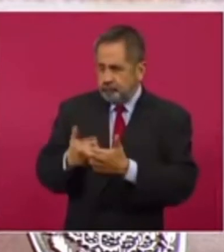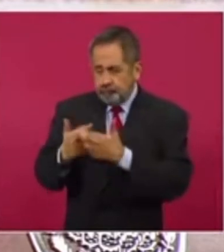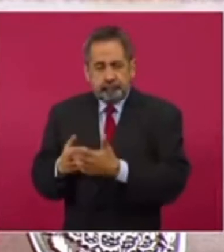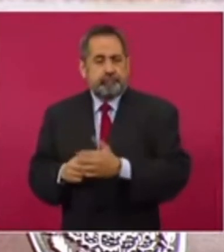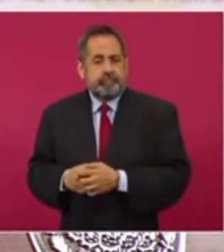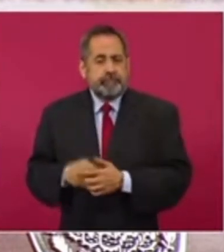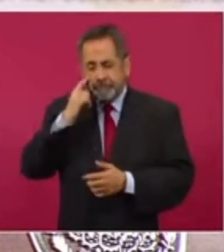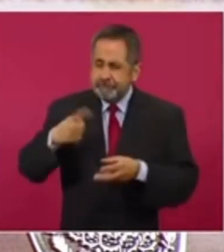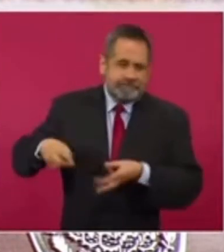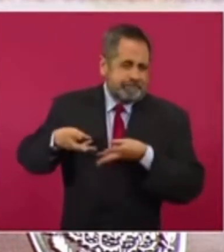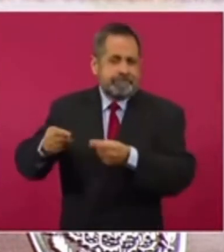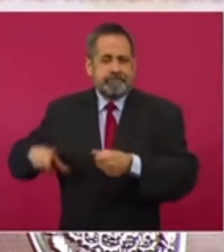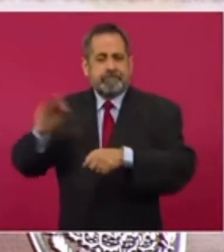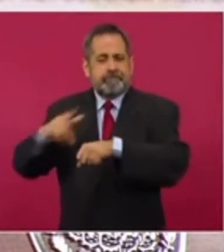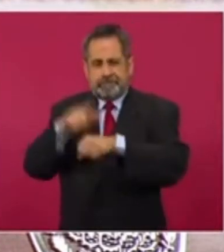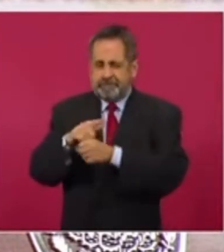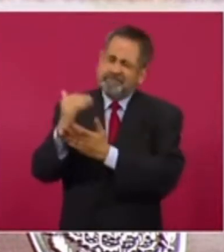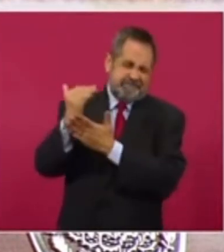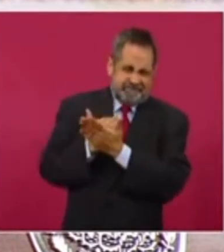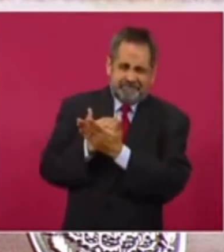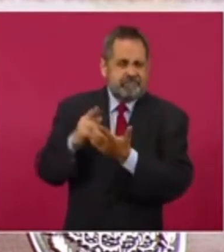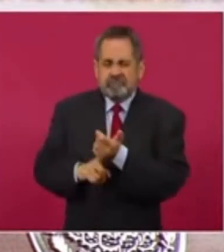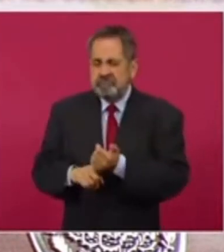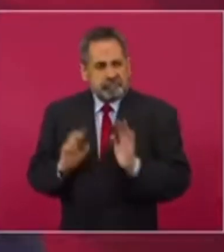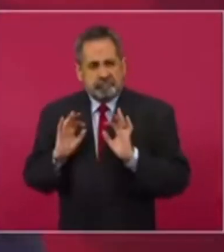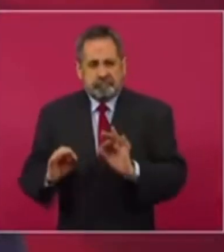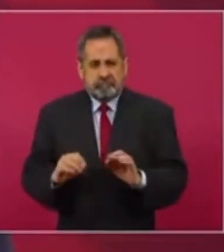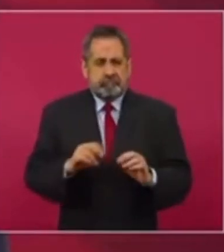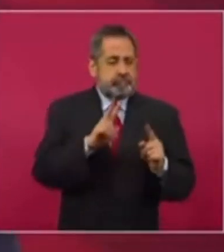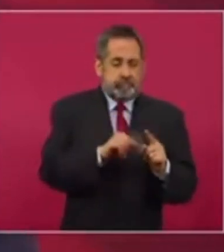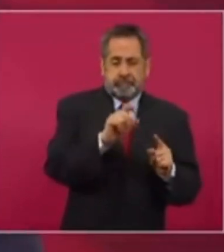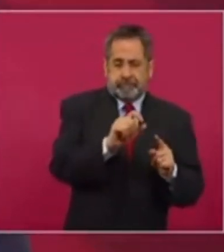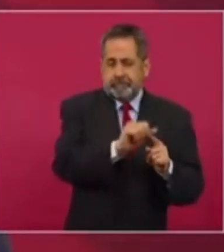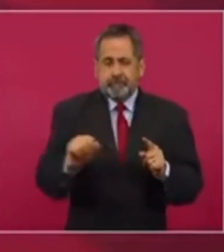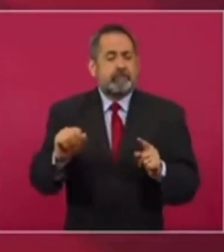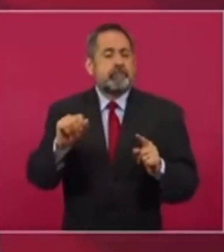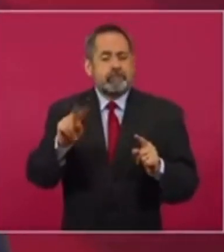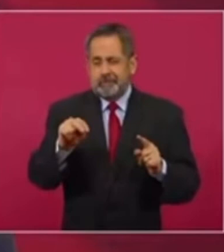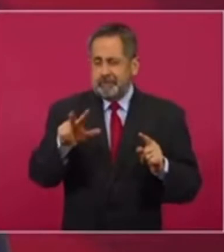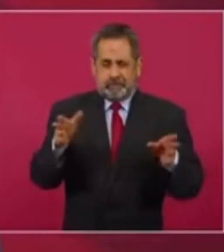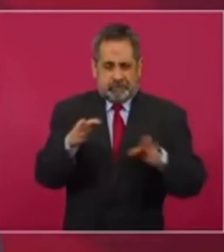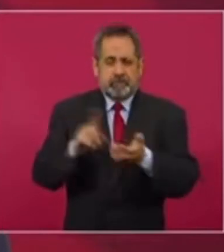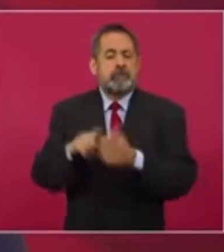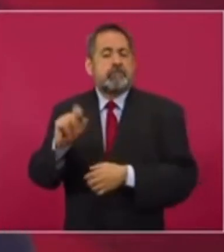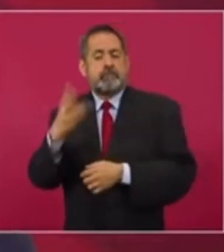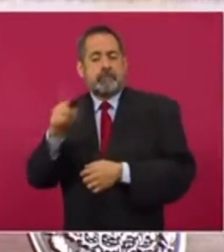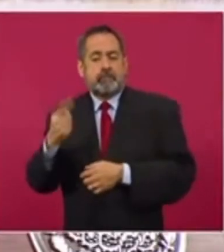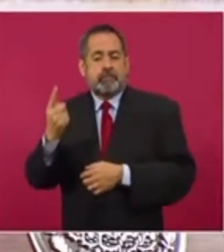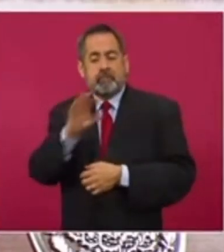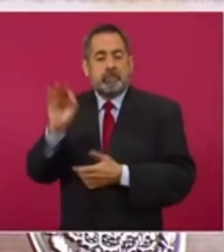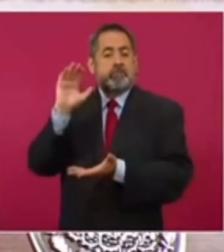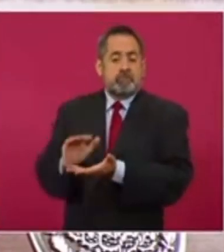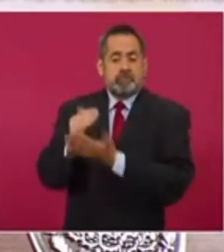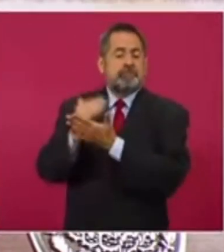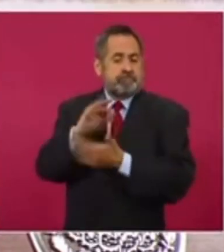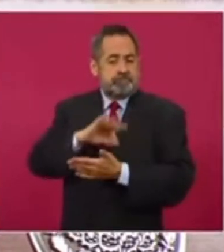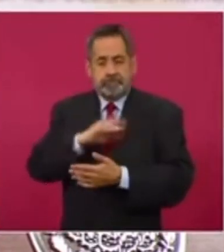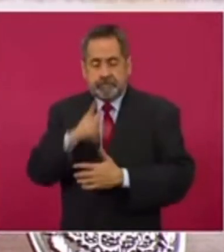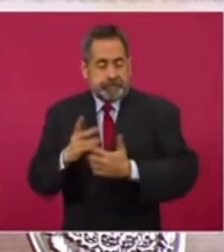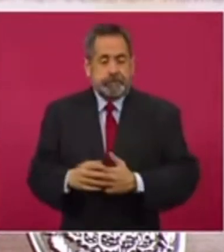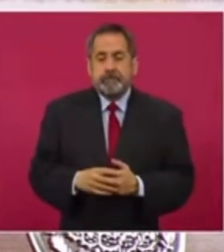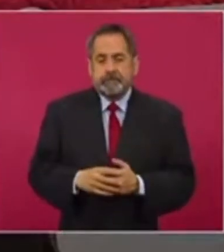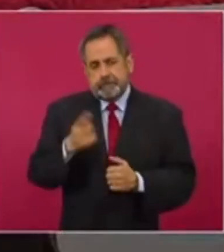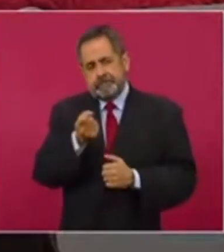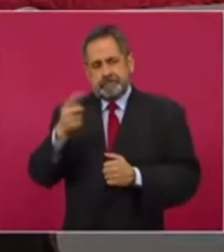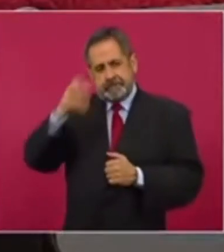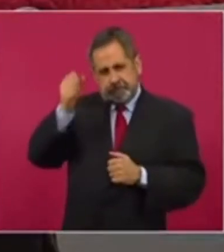Es decir, la reducción del gasto operativo del gobierno federal entre el cierre de 2020 y 2018 es de 23.1%. Eso sería en